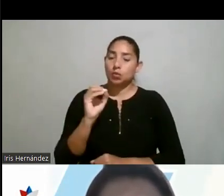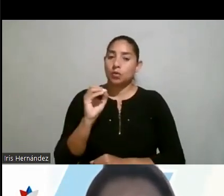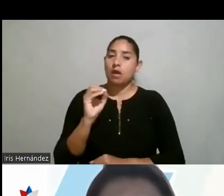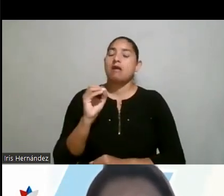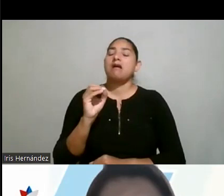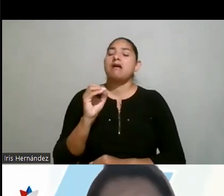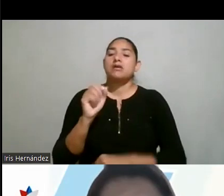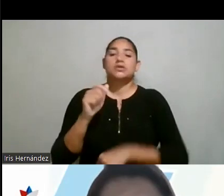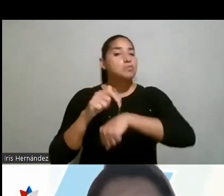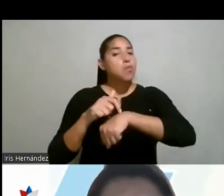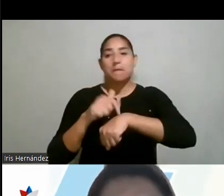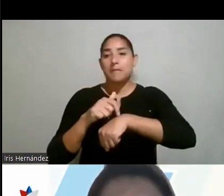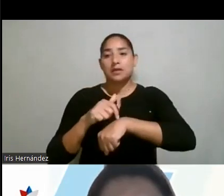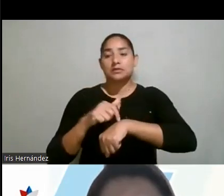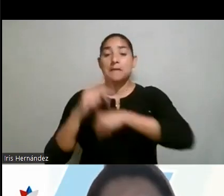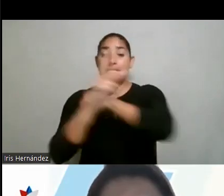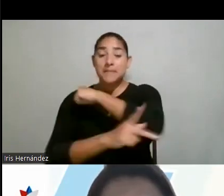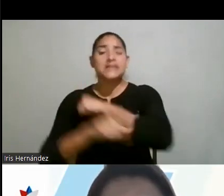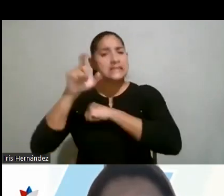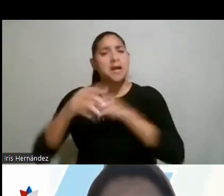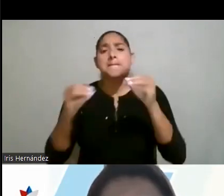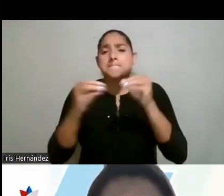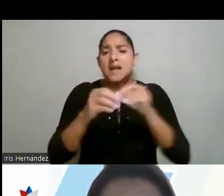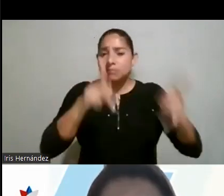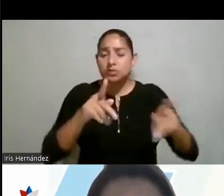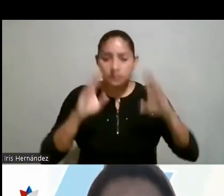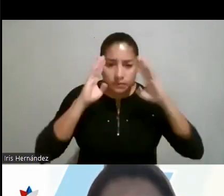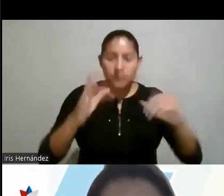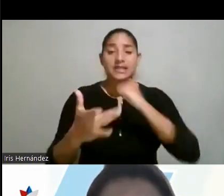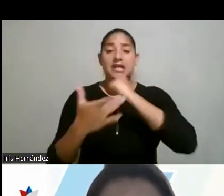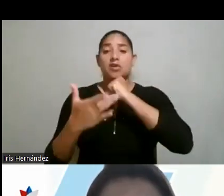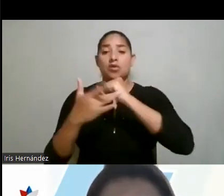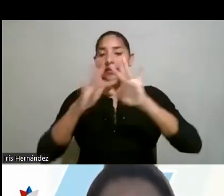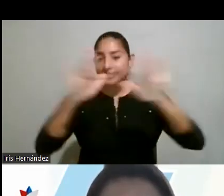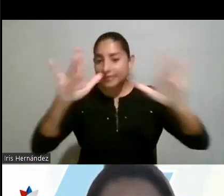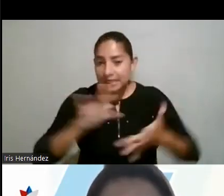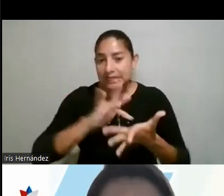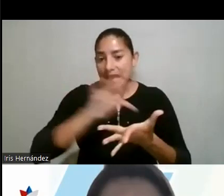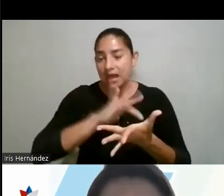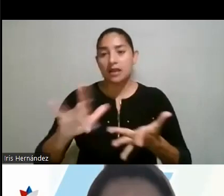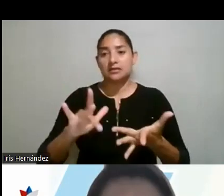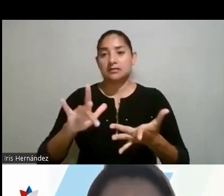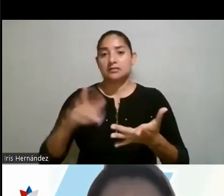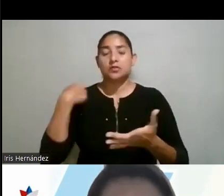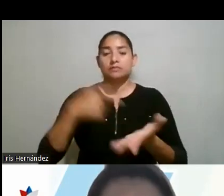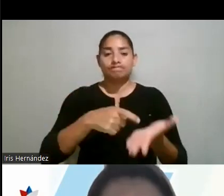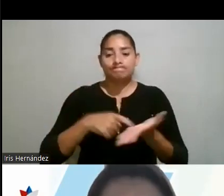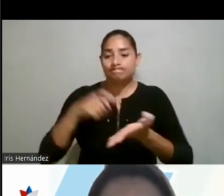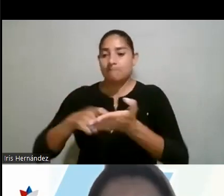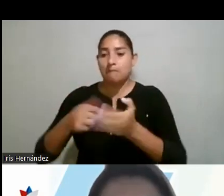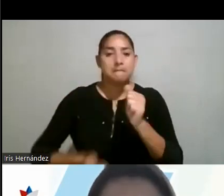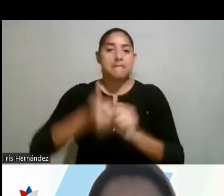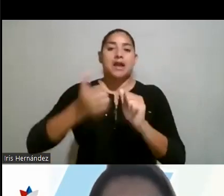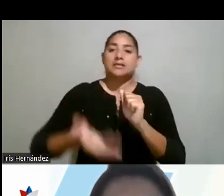en que para el país es crítico tener más personas formadas en tecnologías digitales, donde hay una demanda mucho más